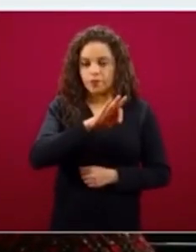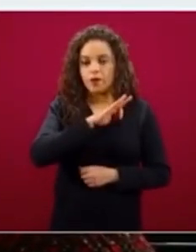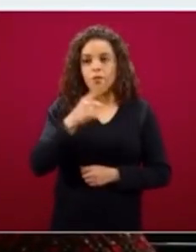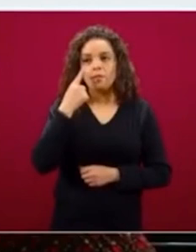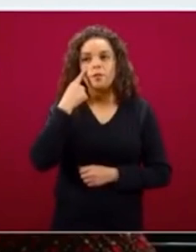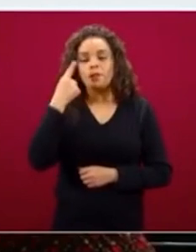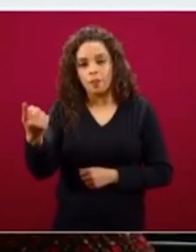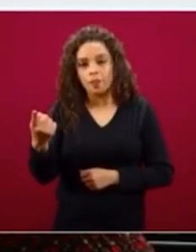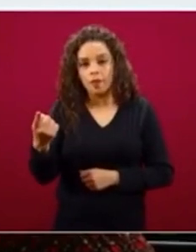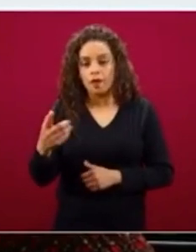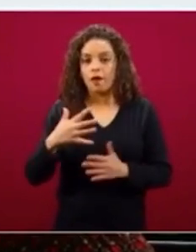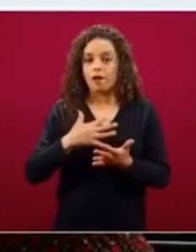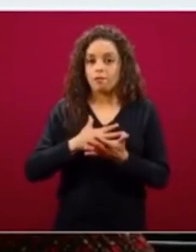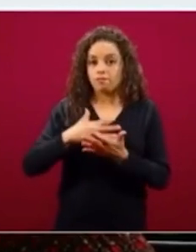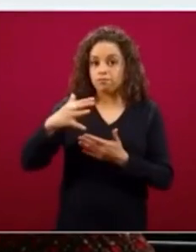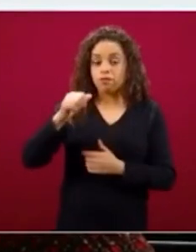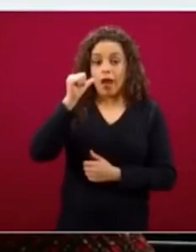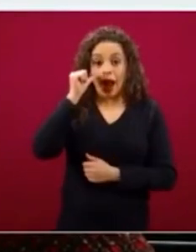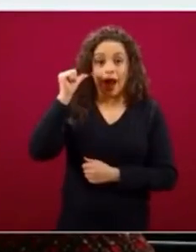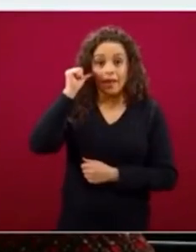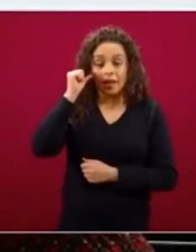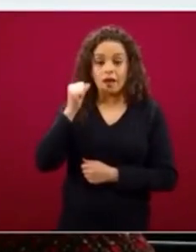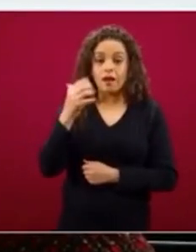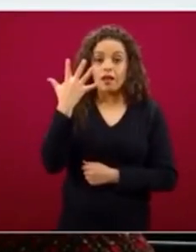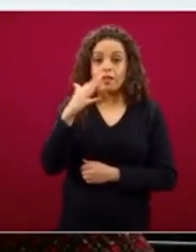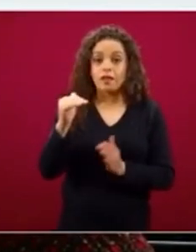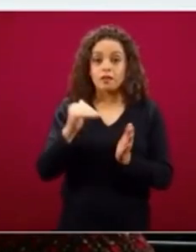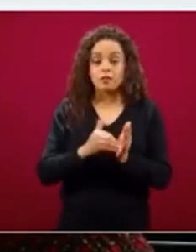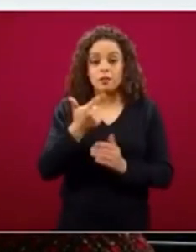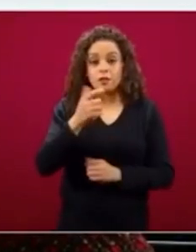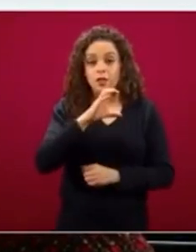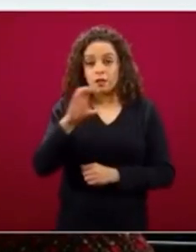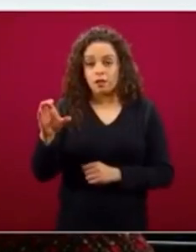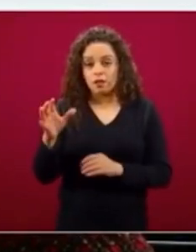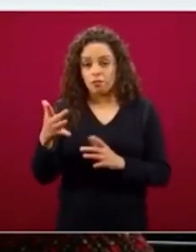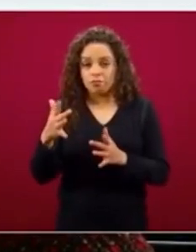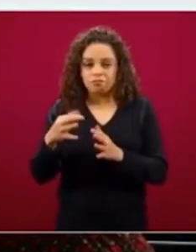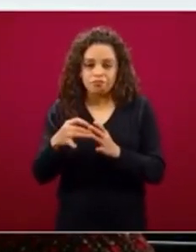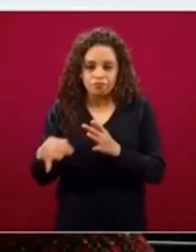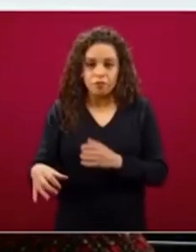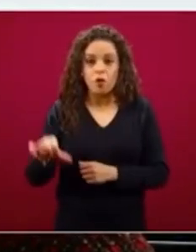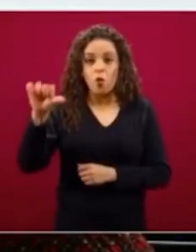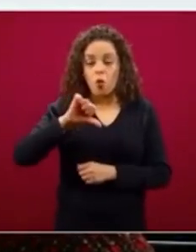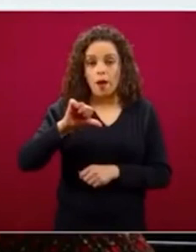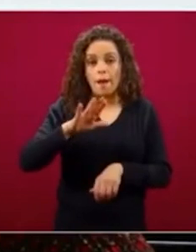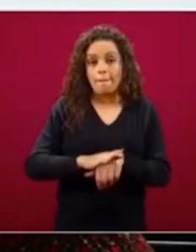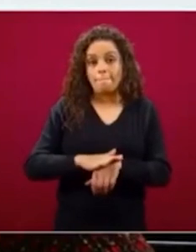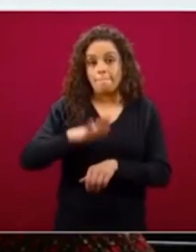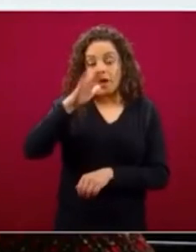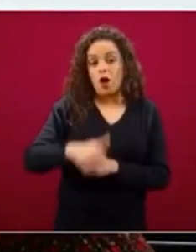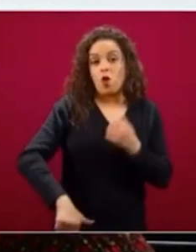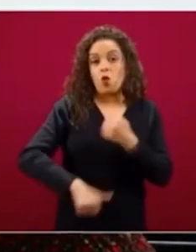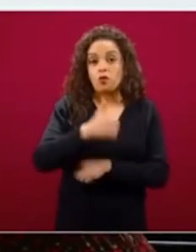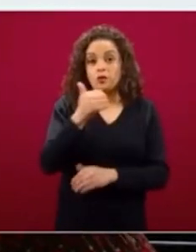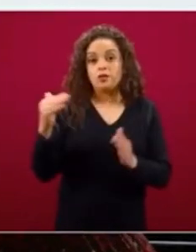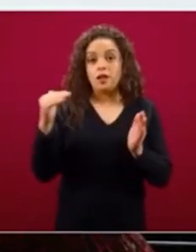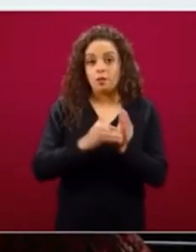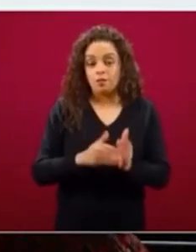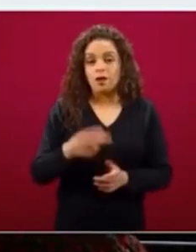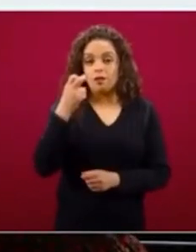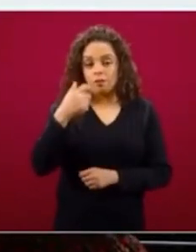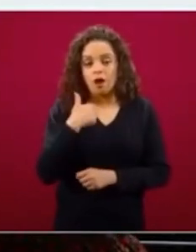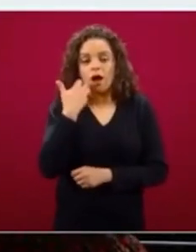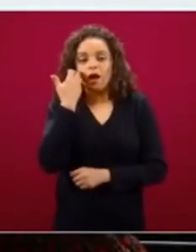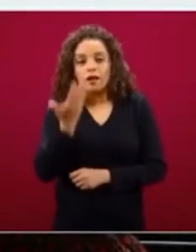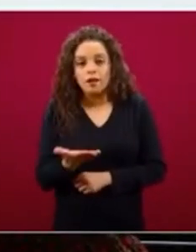incremento en la mortalidad, ayer teníamos 10 mil 700 y tantas y hoy tenemos estas más de 11 mil y por eso